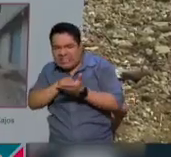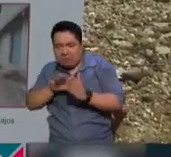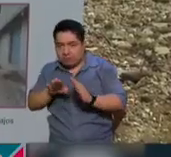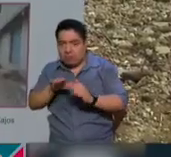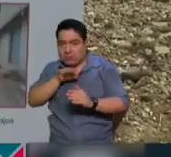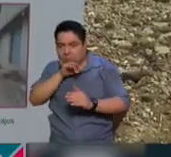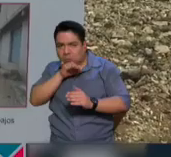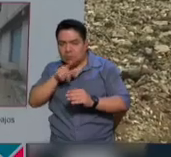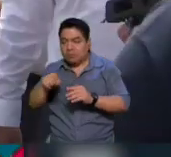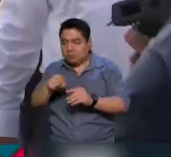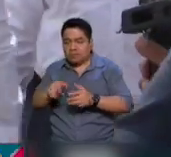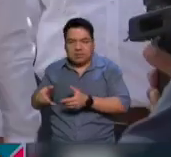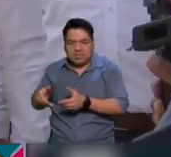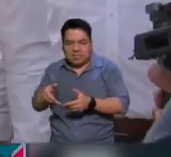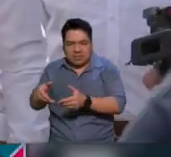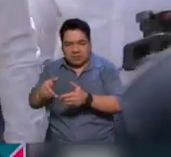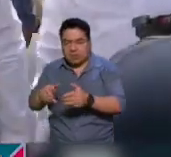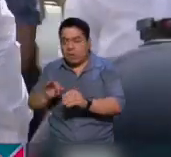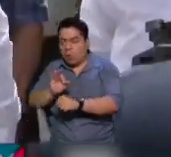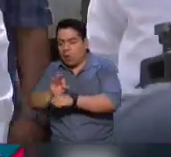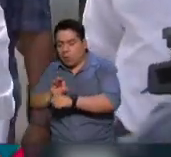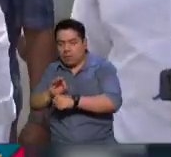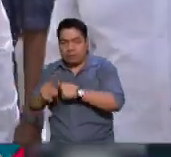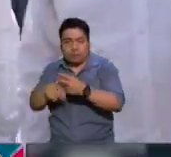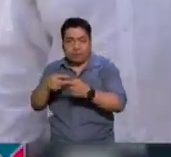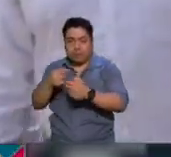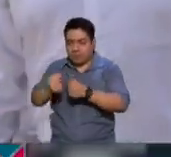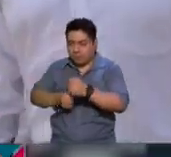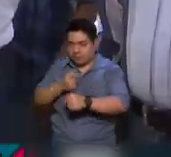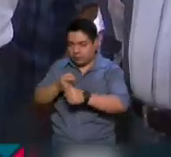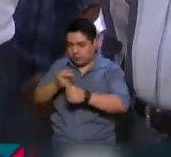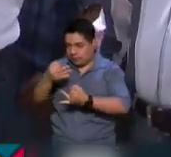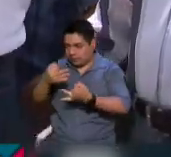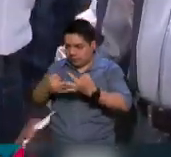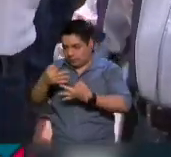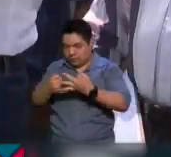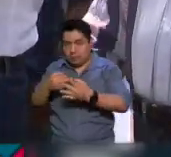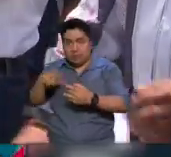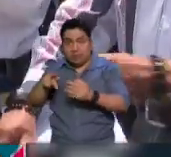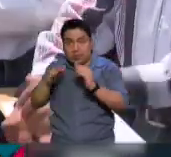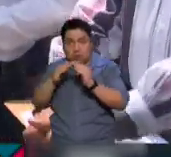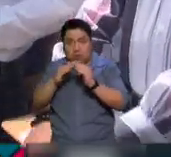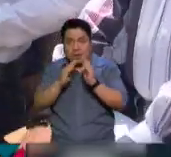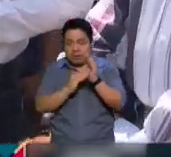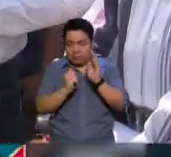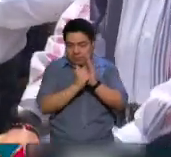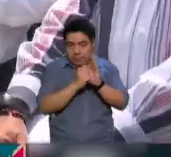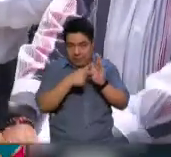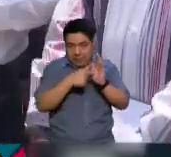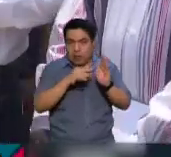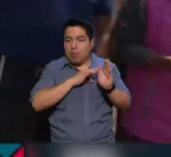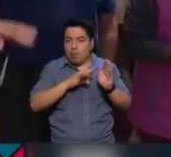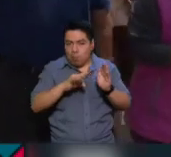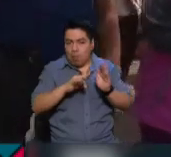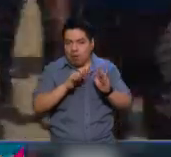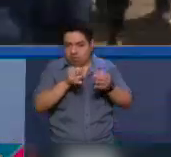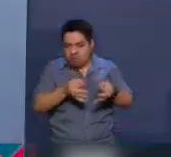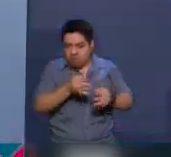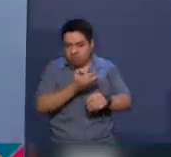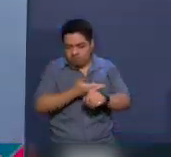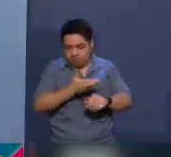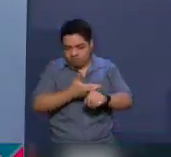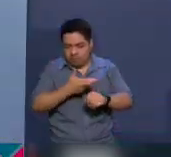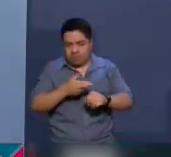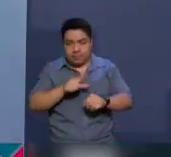proteger los canales de Xochimilco, así como darle seguridad jurídica de que podrán regularizar sus viviendas. Más adelante le daré todos los detalles